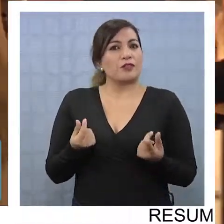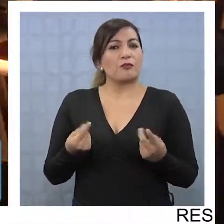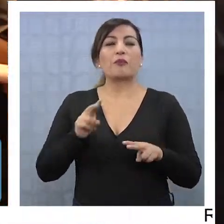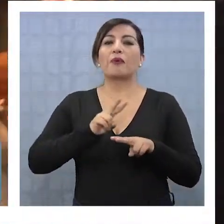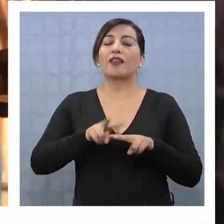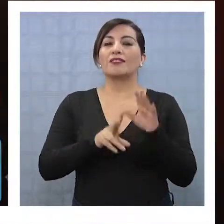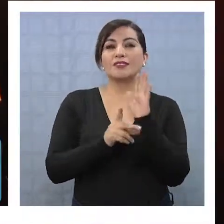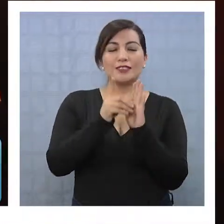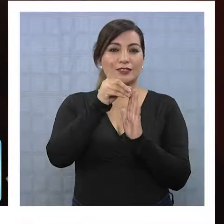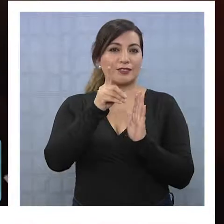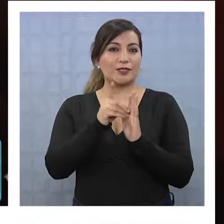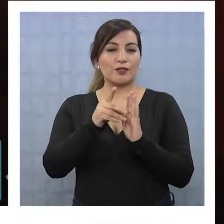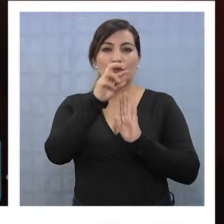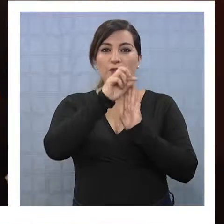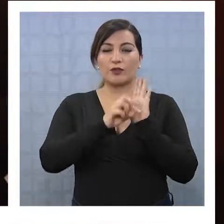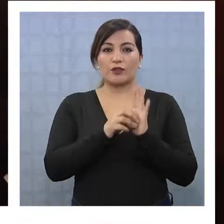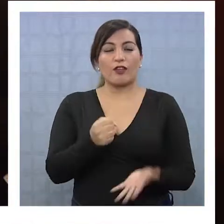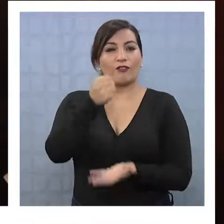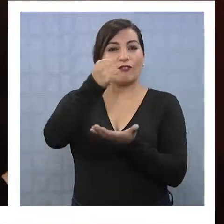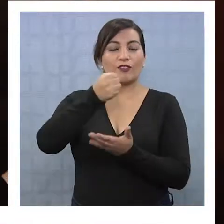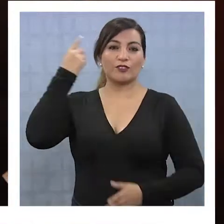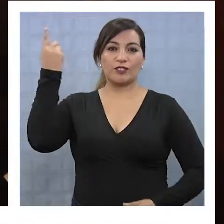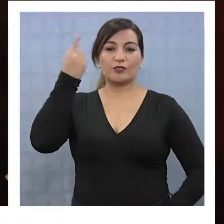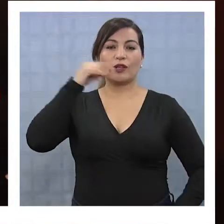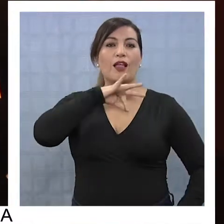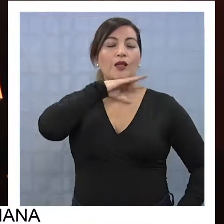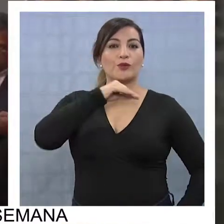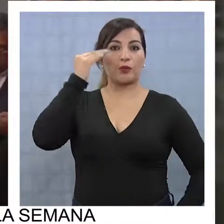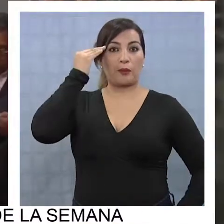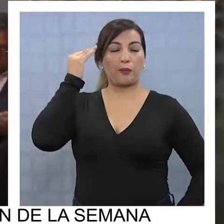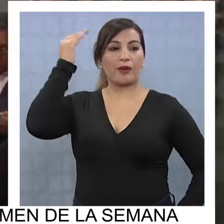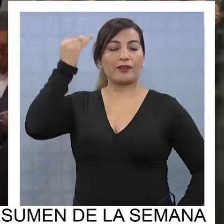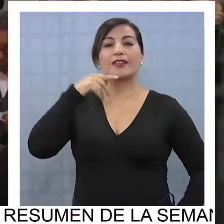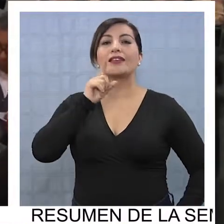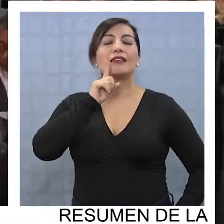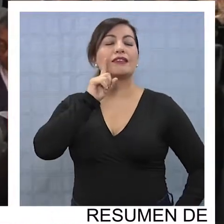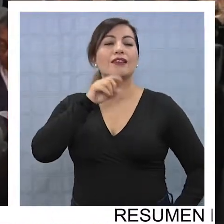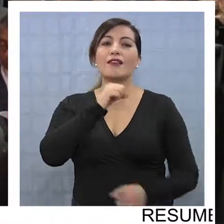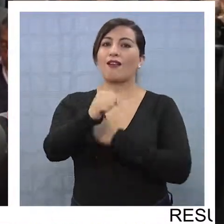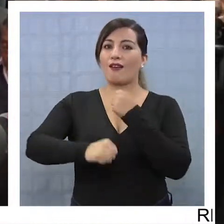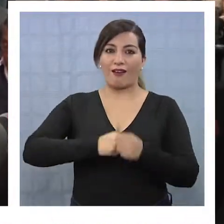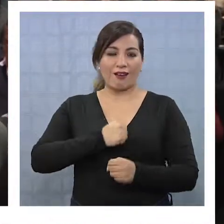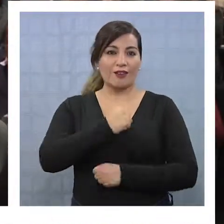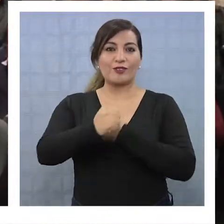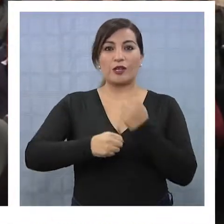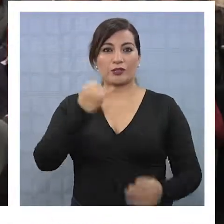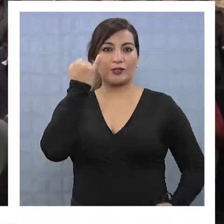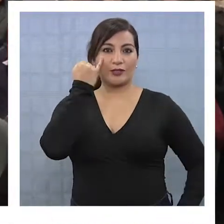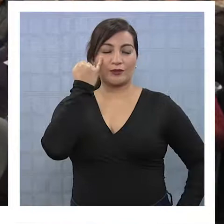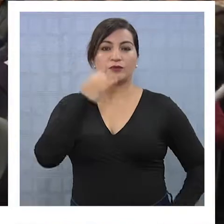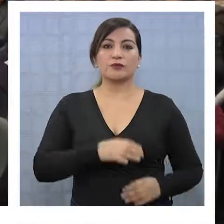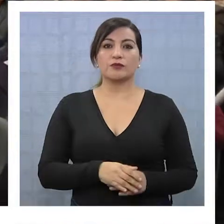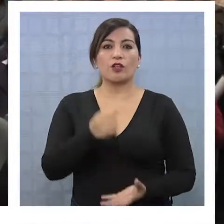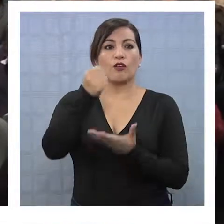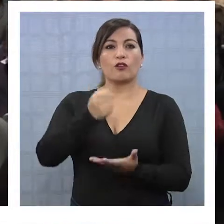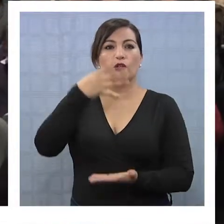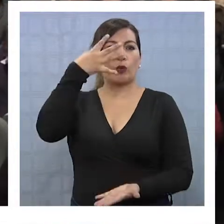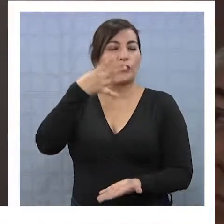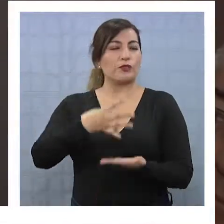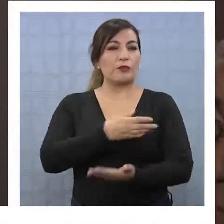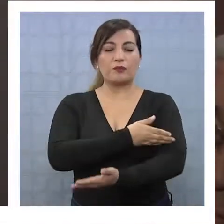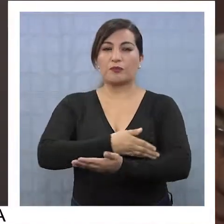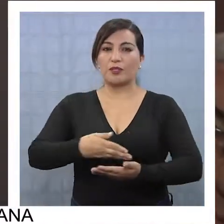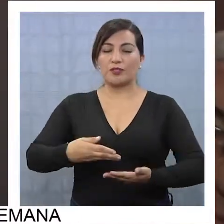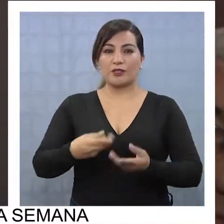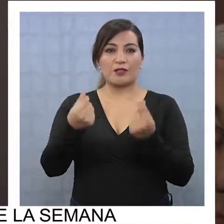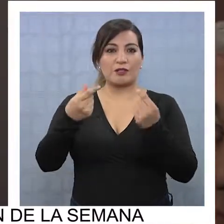los recursos para desarrollar sus proyectos a través del Fondo Nacional del Adulto Mayor que entrega todos los años esta institución. Fondos de